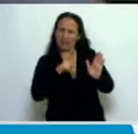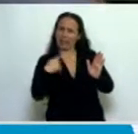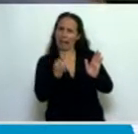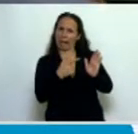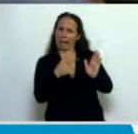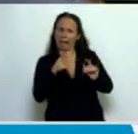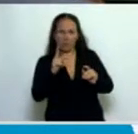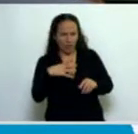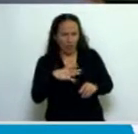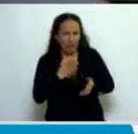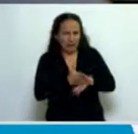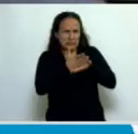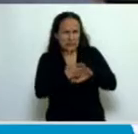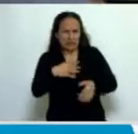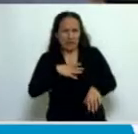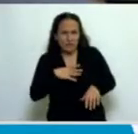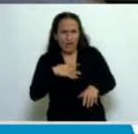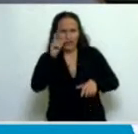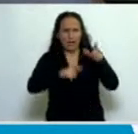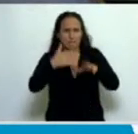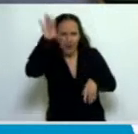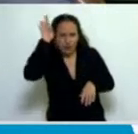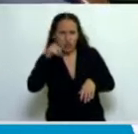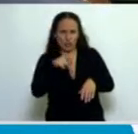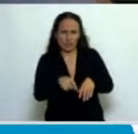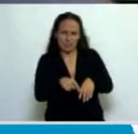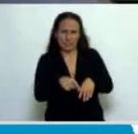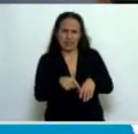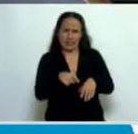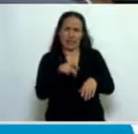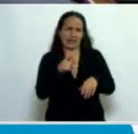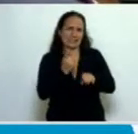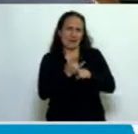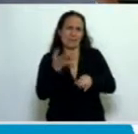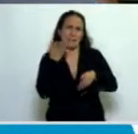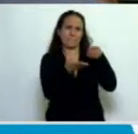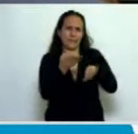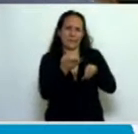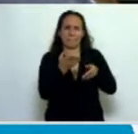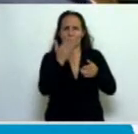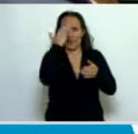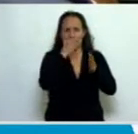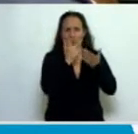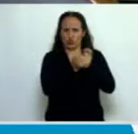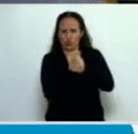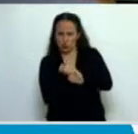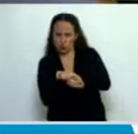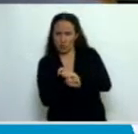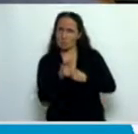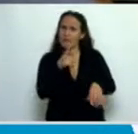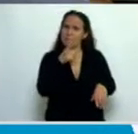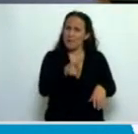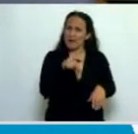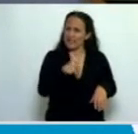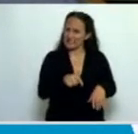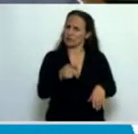y sin las mayorías que usualmente se establecen y se exigen para reformar la Constitución. Me parece que esto es